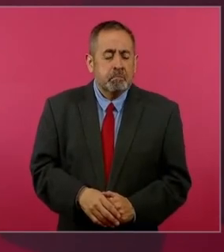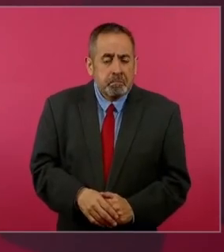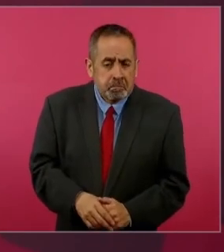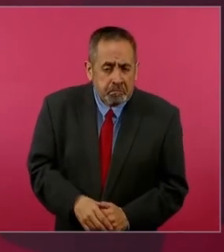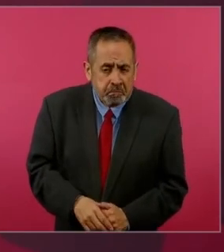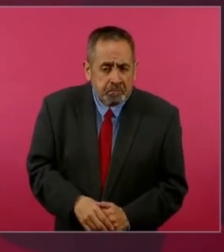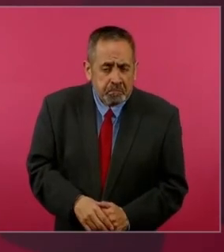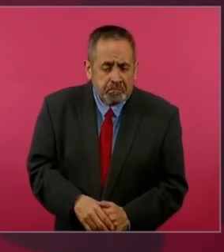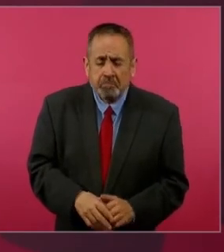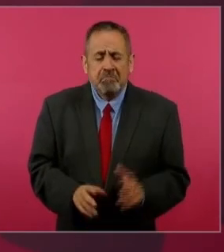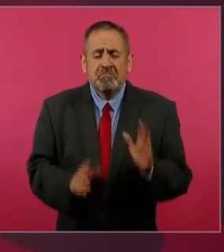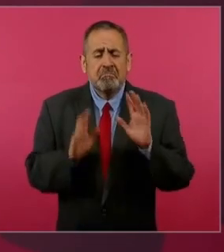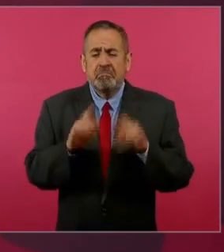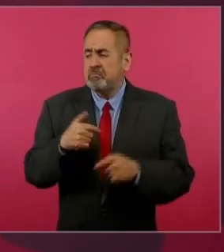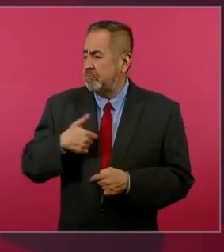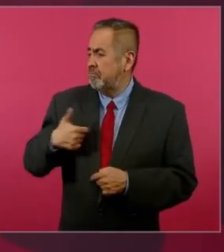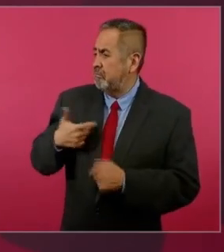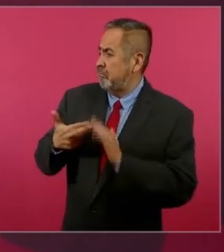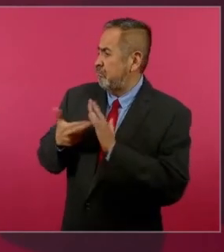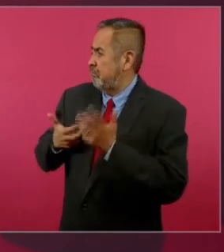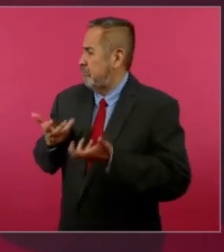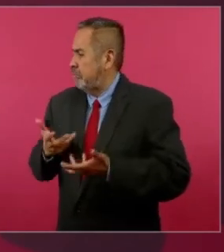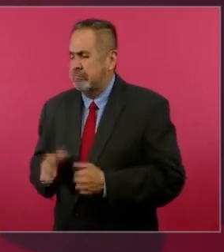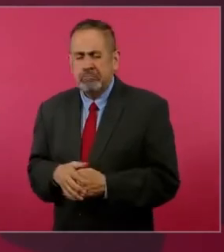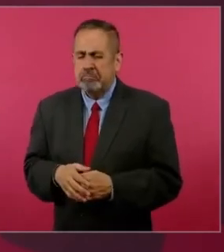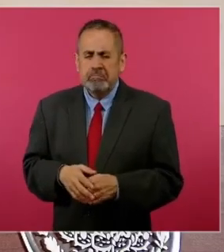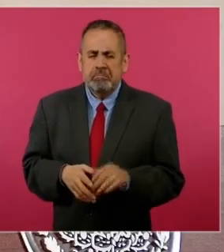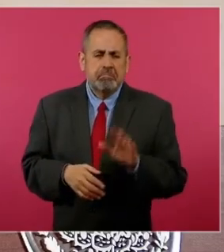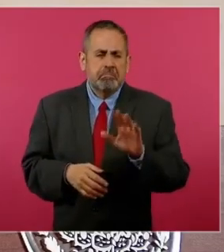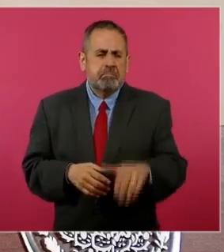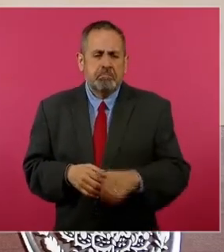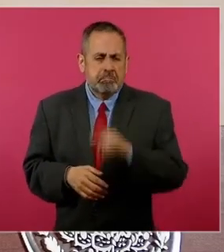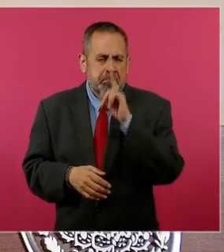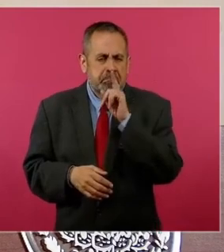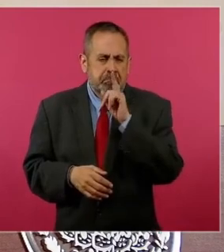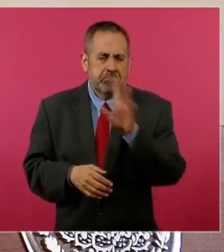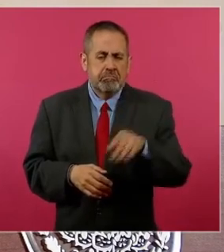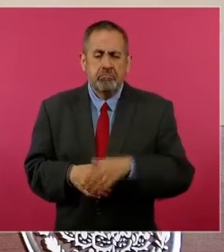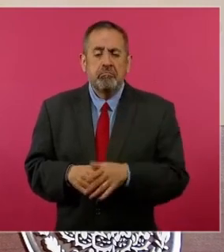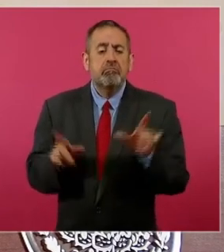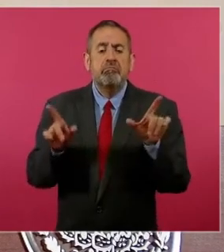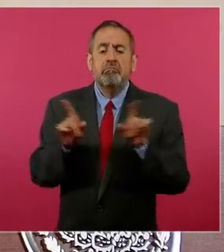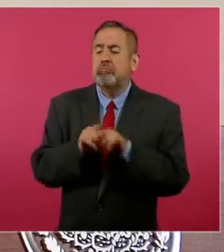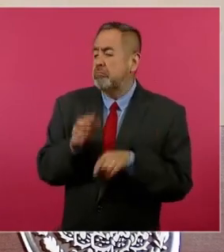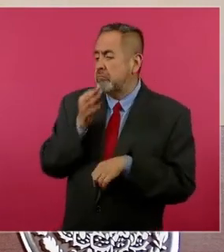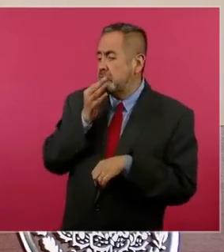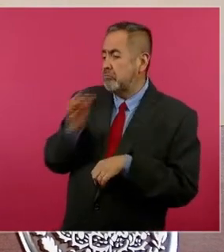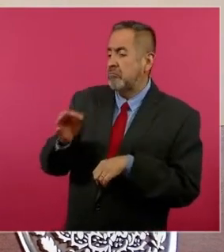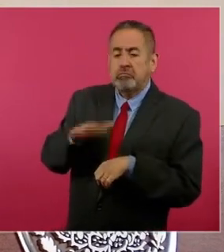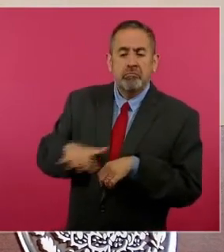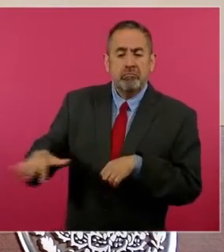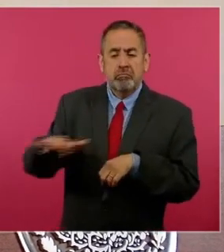nada más decirle a nuestros paisanos